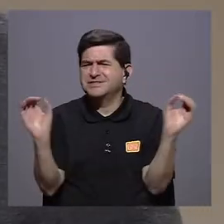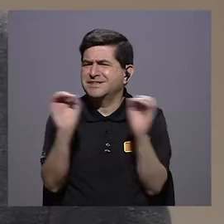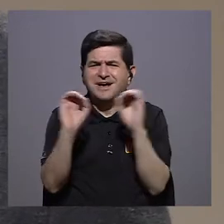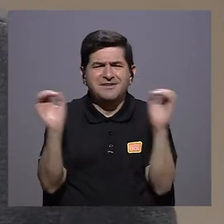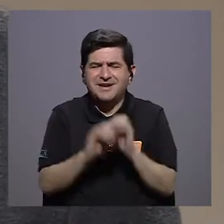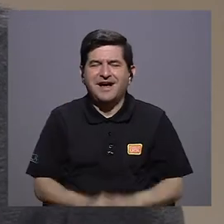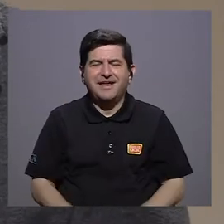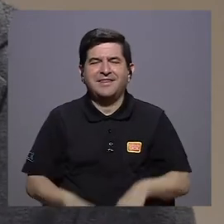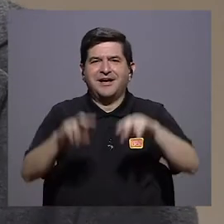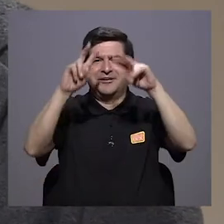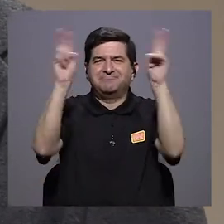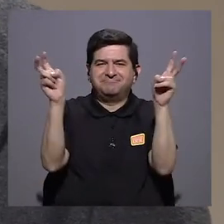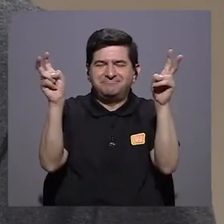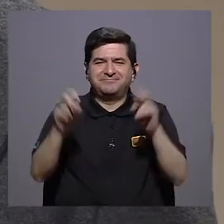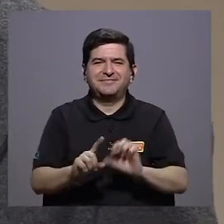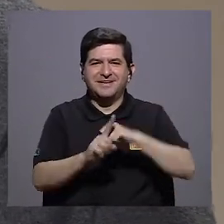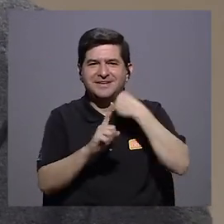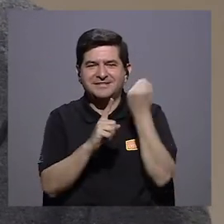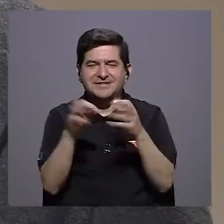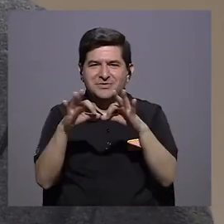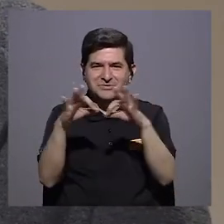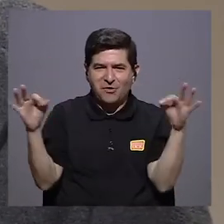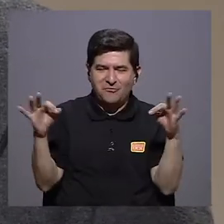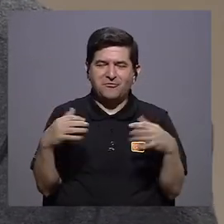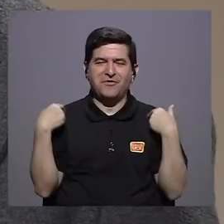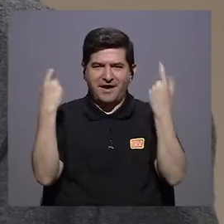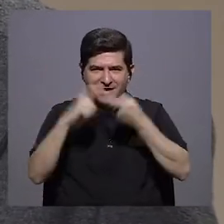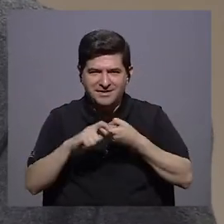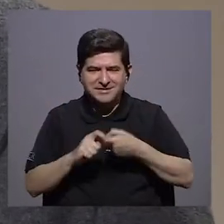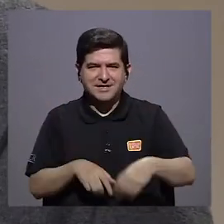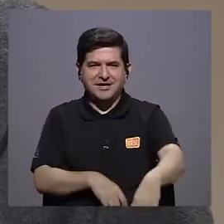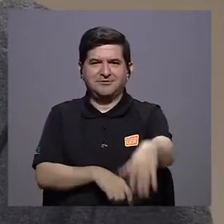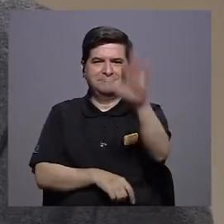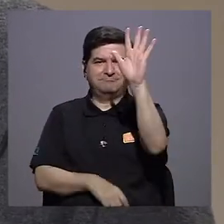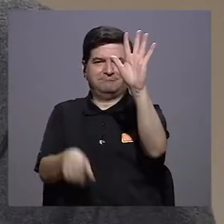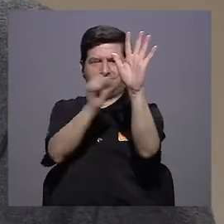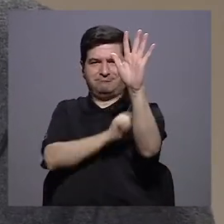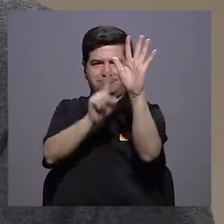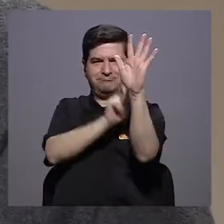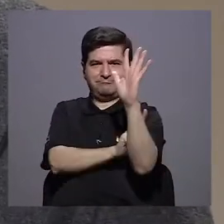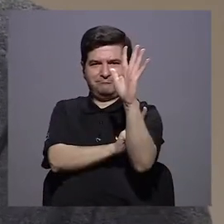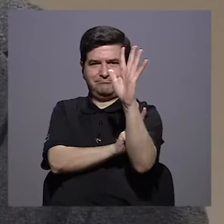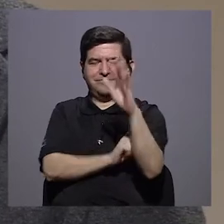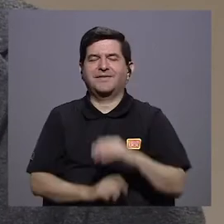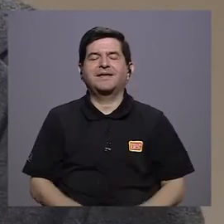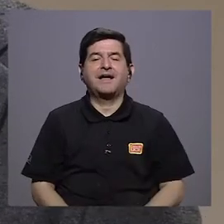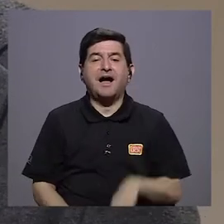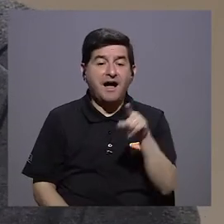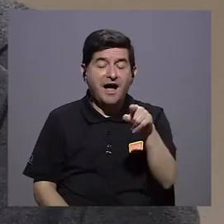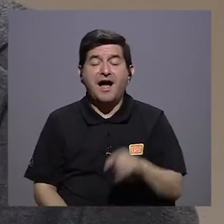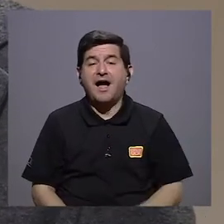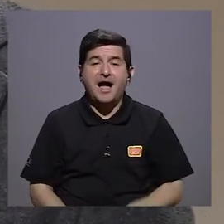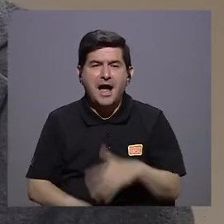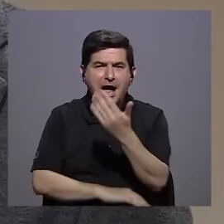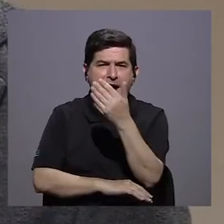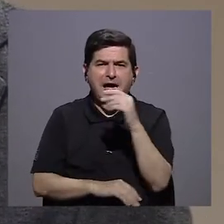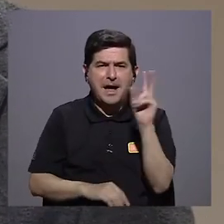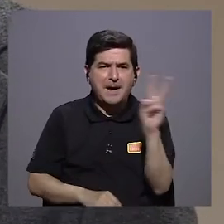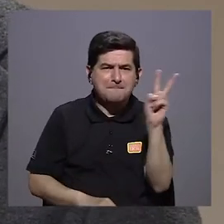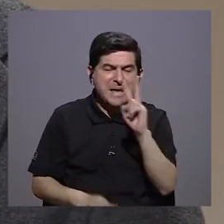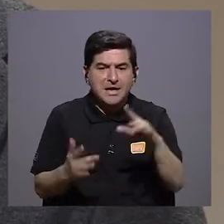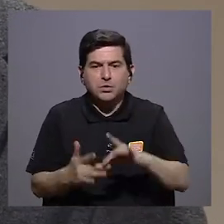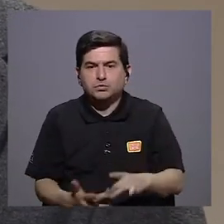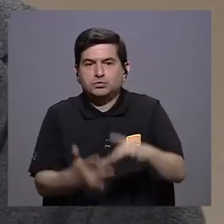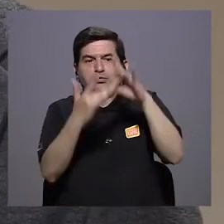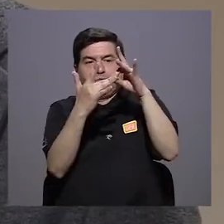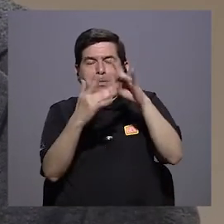Exactamente, exactamente. También eso ha pasado, ¿verdad? Como conocemos más del virus, más nos damos cuenta de que es un virus relativamente especial, en el